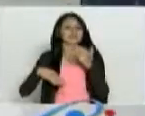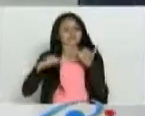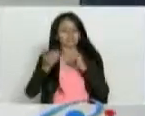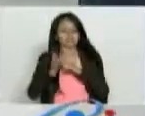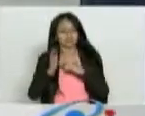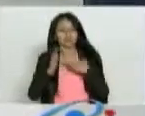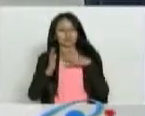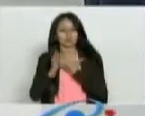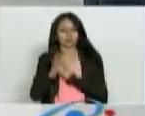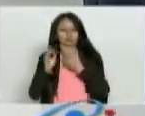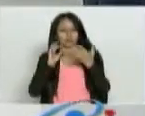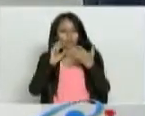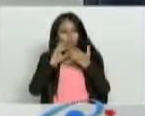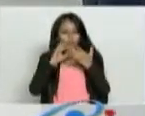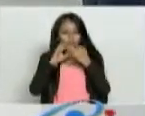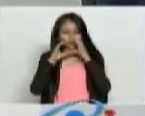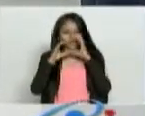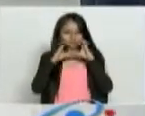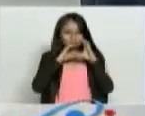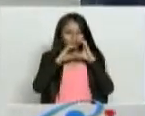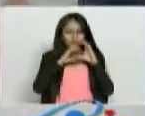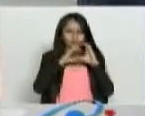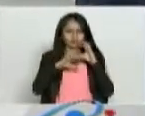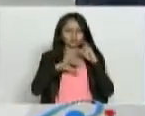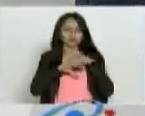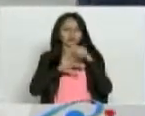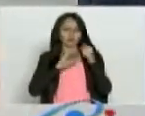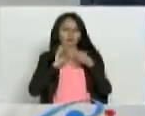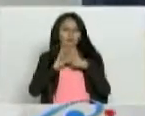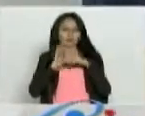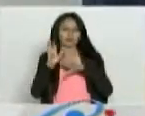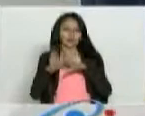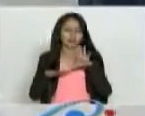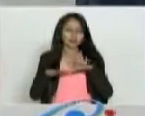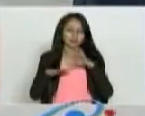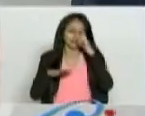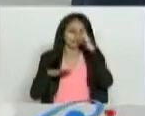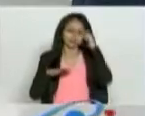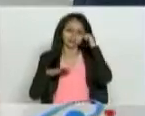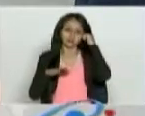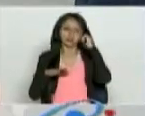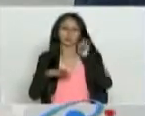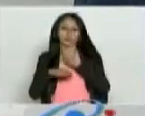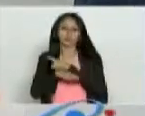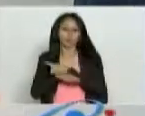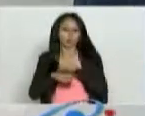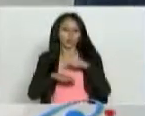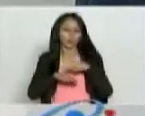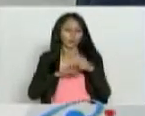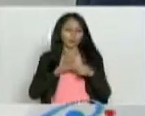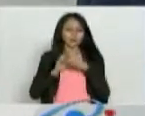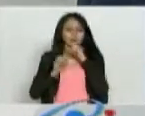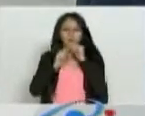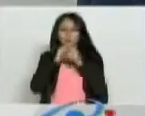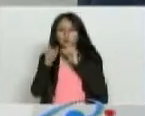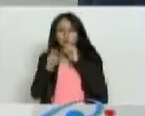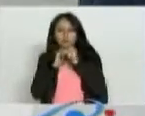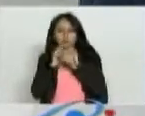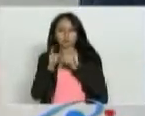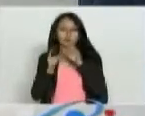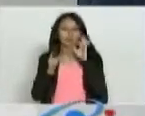manera muy directa de comunicarnos. A veces le dedicamos los programas a las llamadas, a las preguntas por